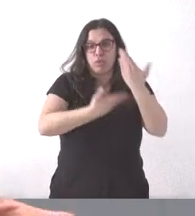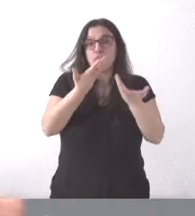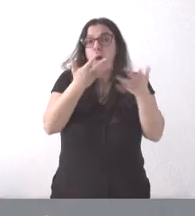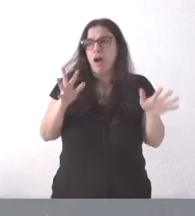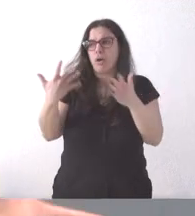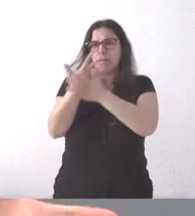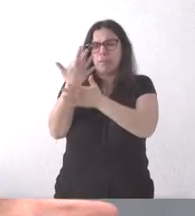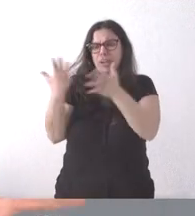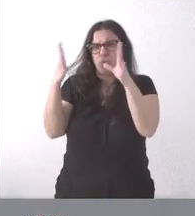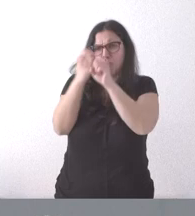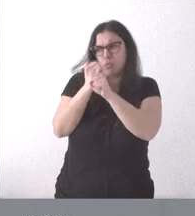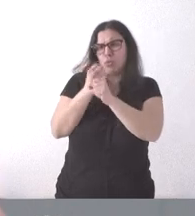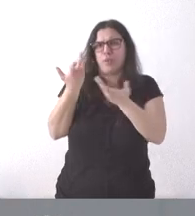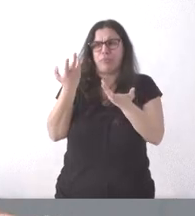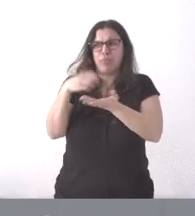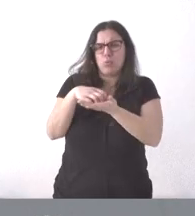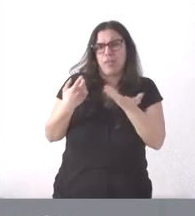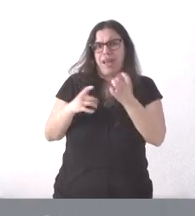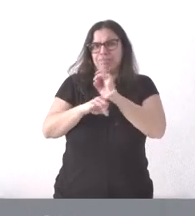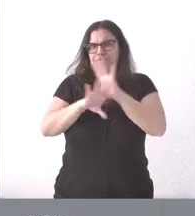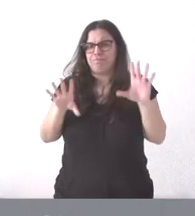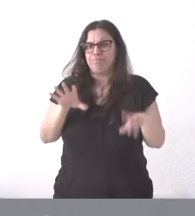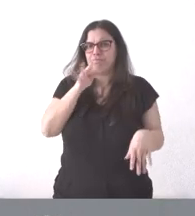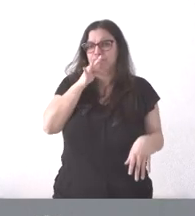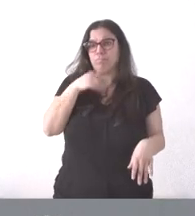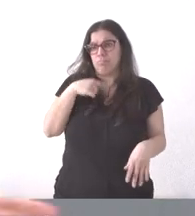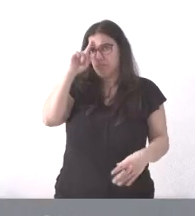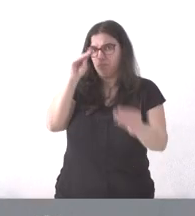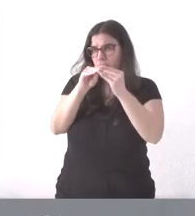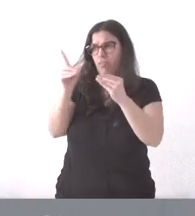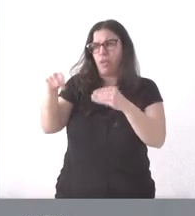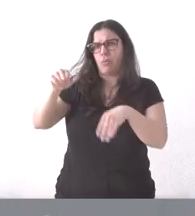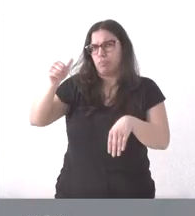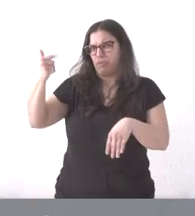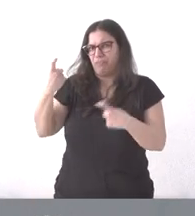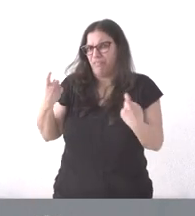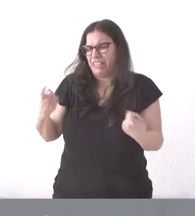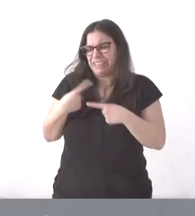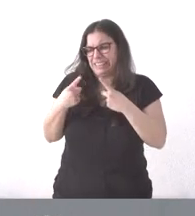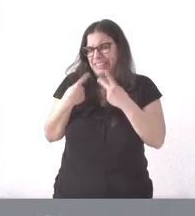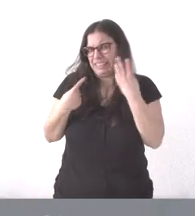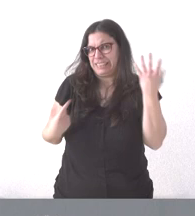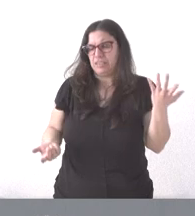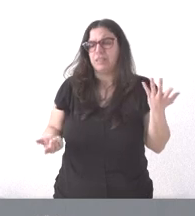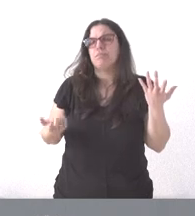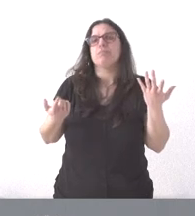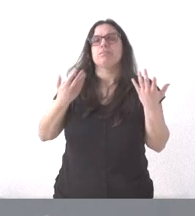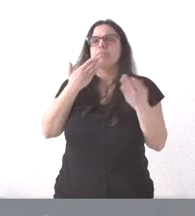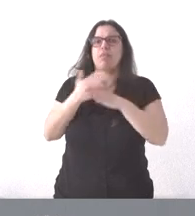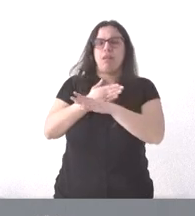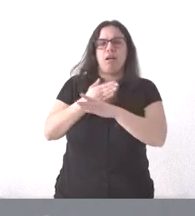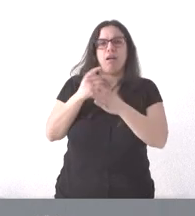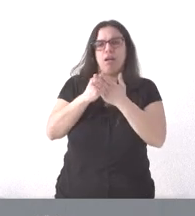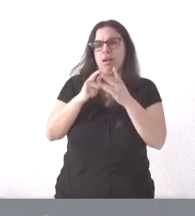yo estoy de acuerdo con usted, que existen, porque, de momento, las entregas a cuenta no se han aprobado, las entregas a cuenta nos están pagando unas